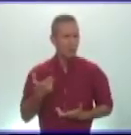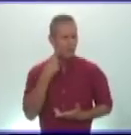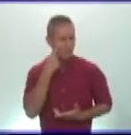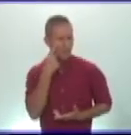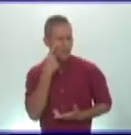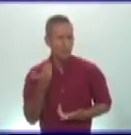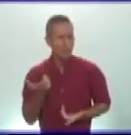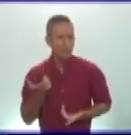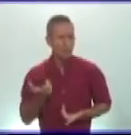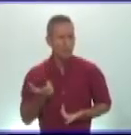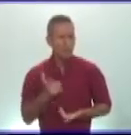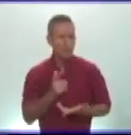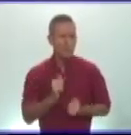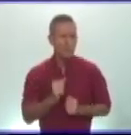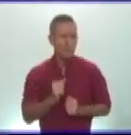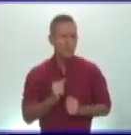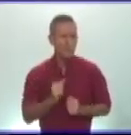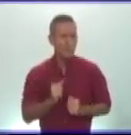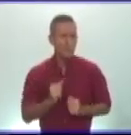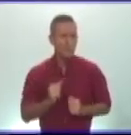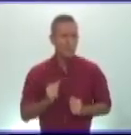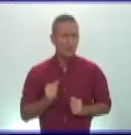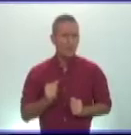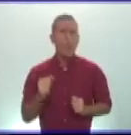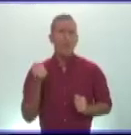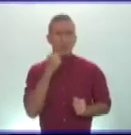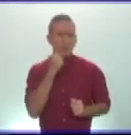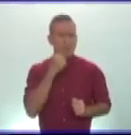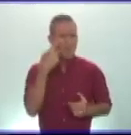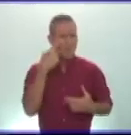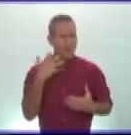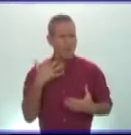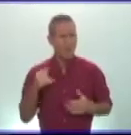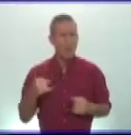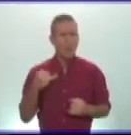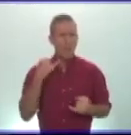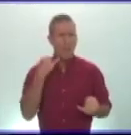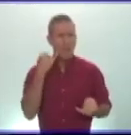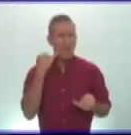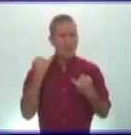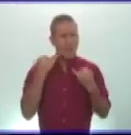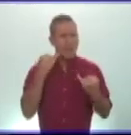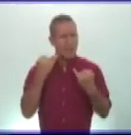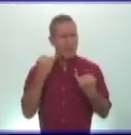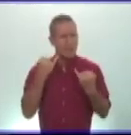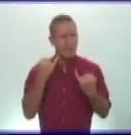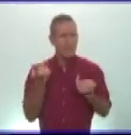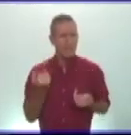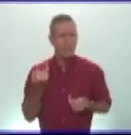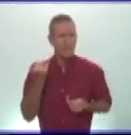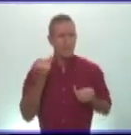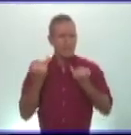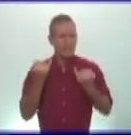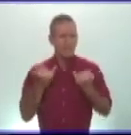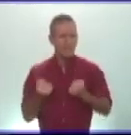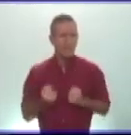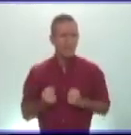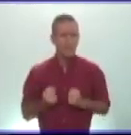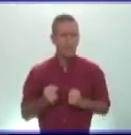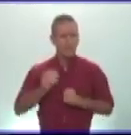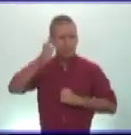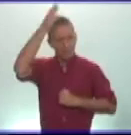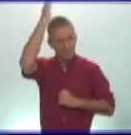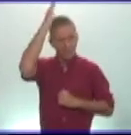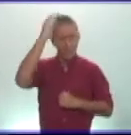cuáles fueron las clases sociales fundamentales que van a identificar a la civilización romana cuáles fueron sus principales actividades